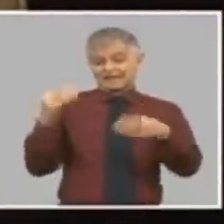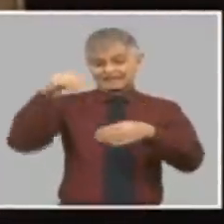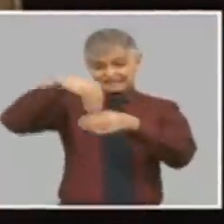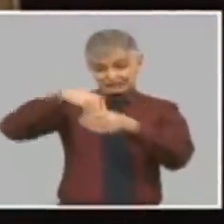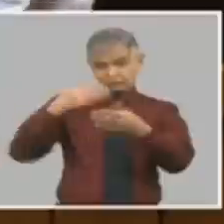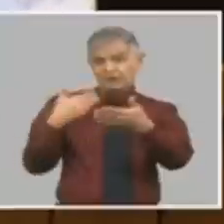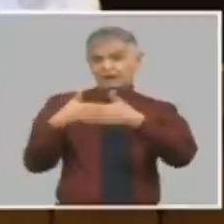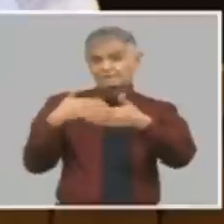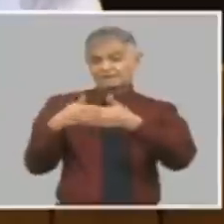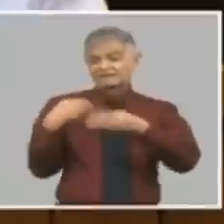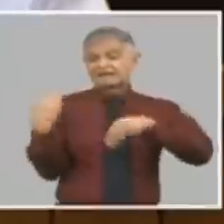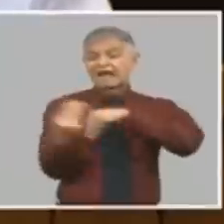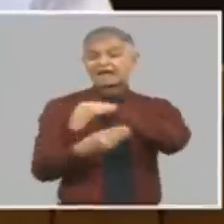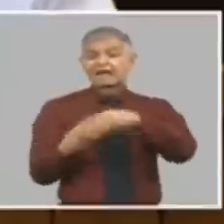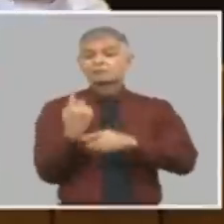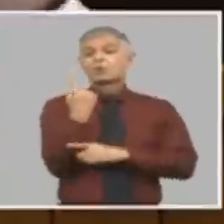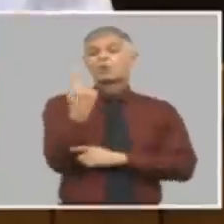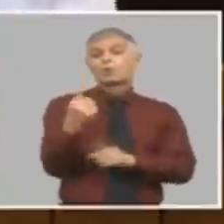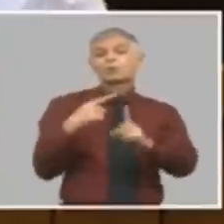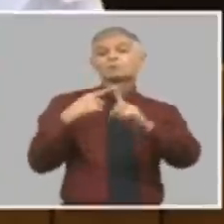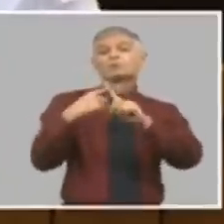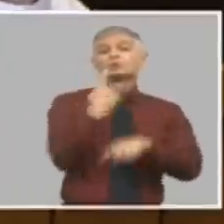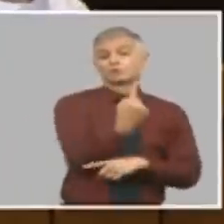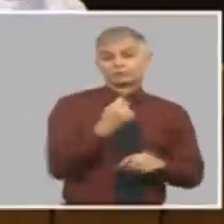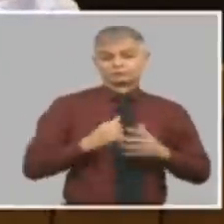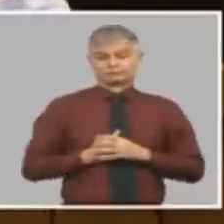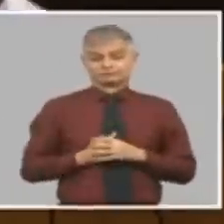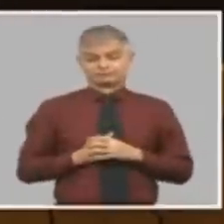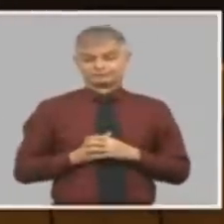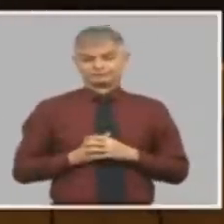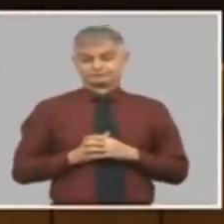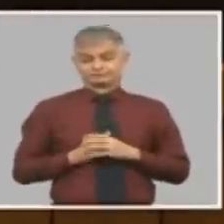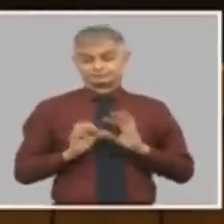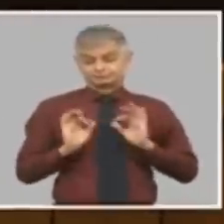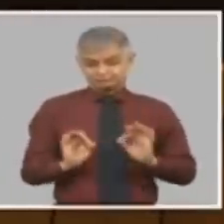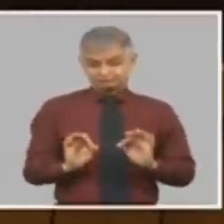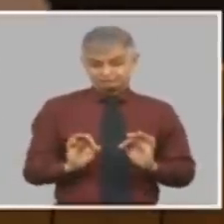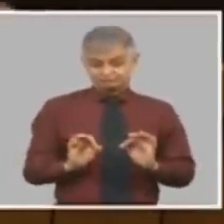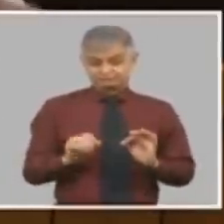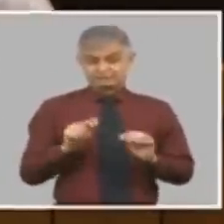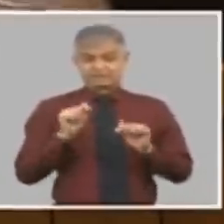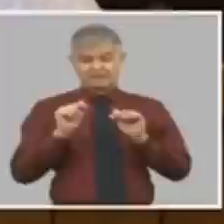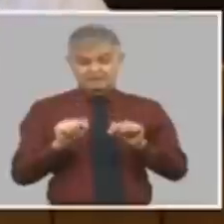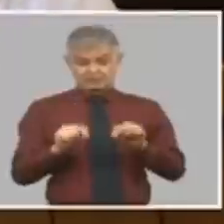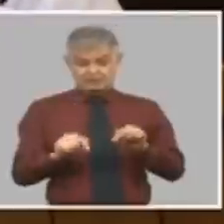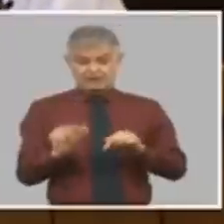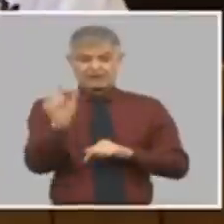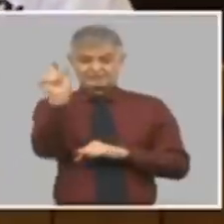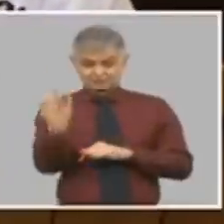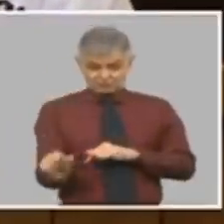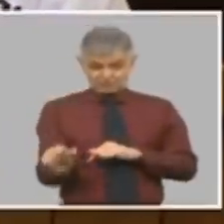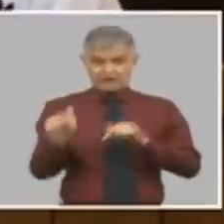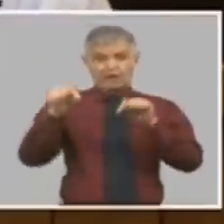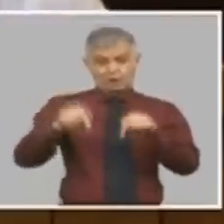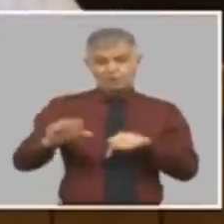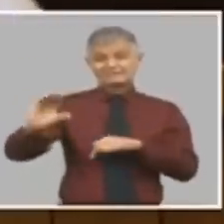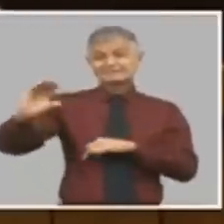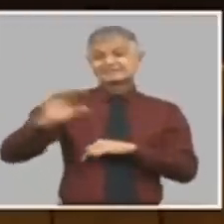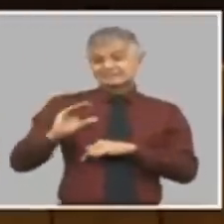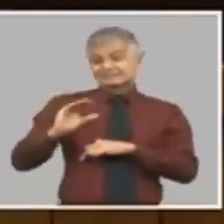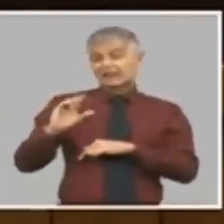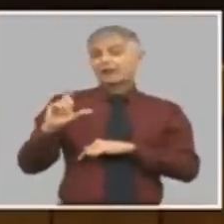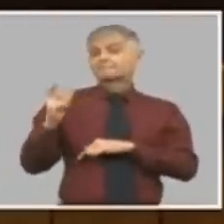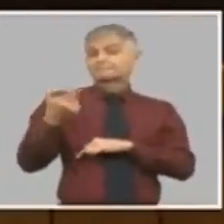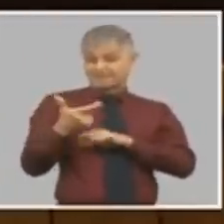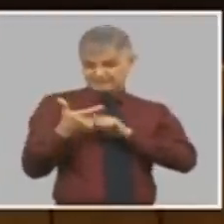Entonces, si usted va a hacer una reforma salarial, tiene que tener en cuenta que esa persona que hoy cobra un salario en peso